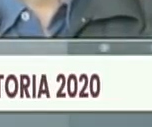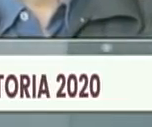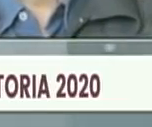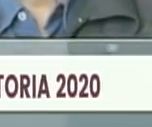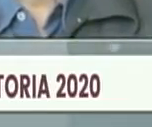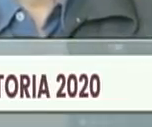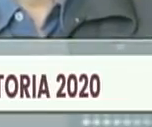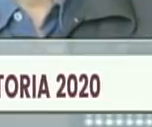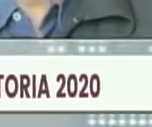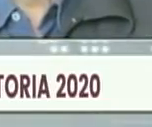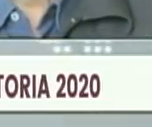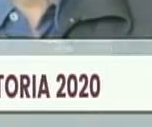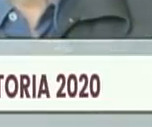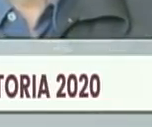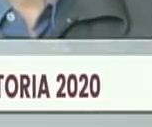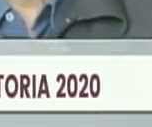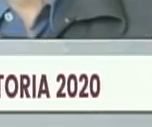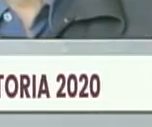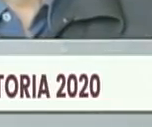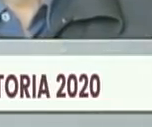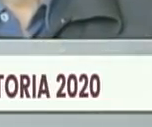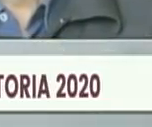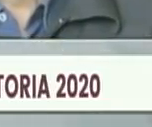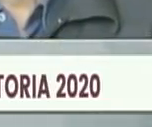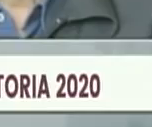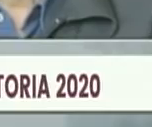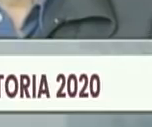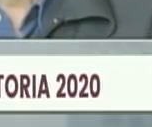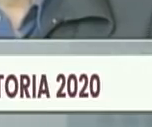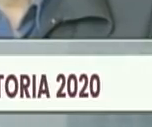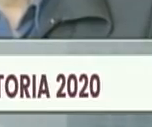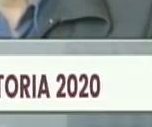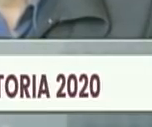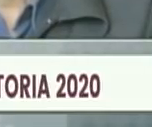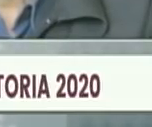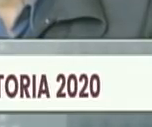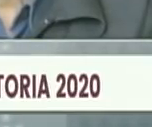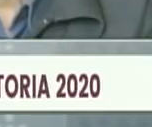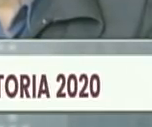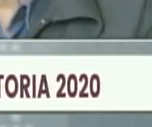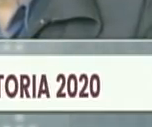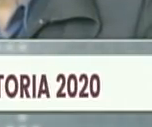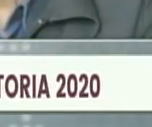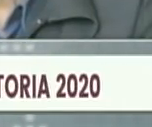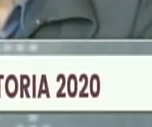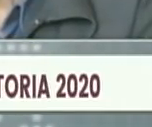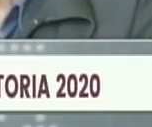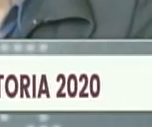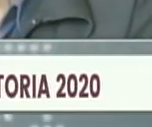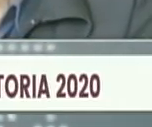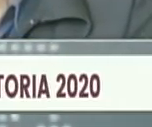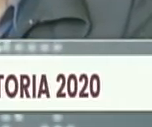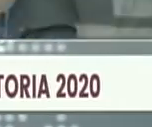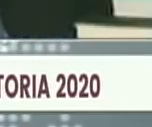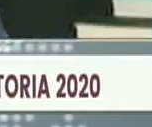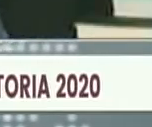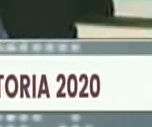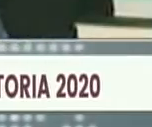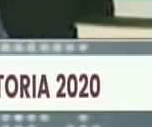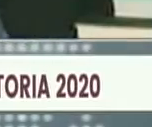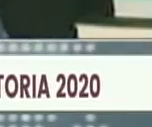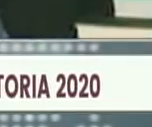conversación y diálogo con los galardonados que este año 2021 reciben este